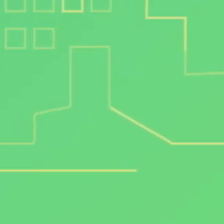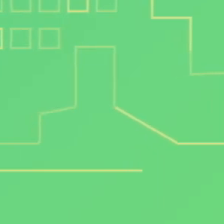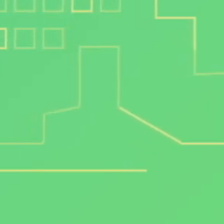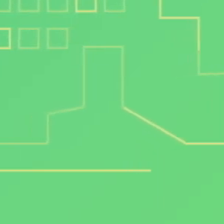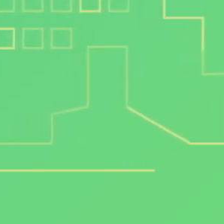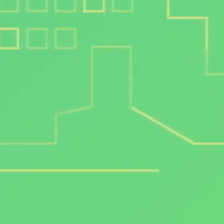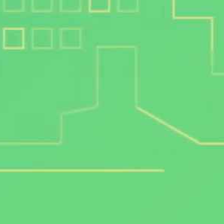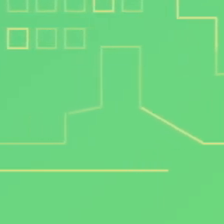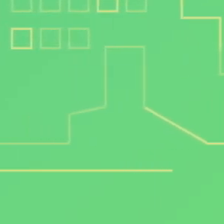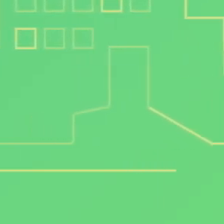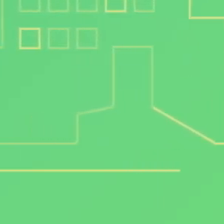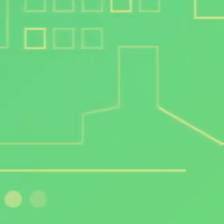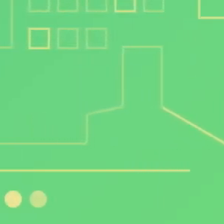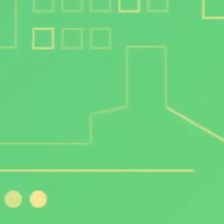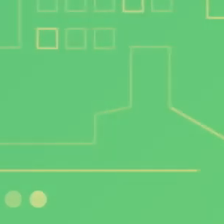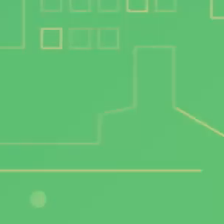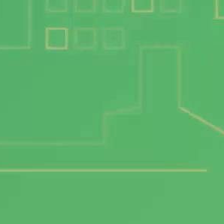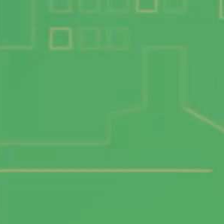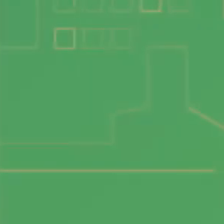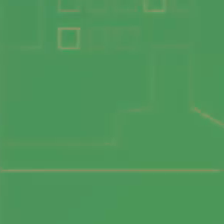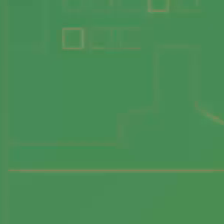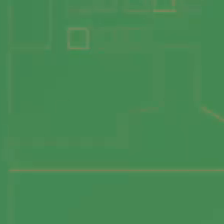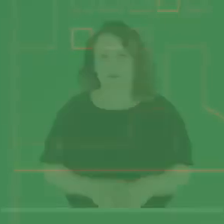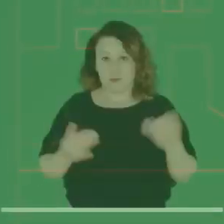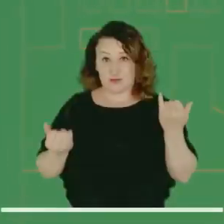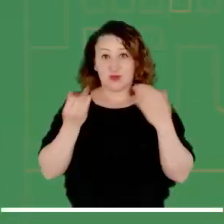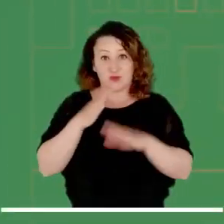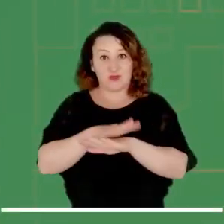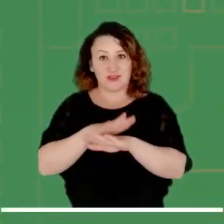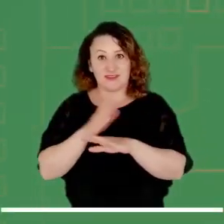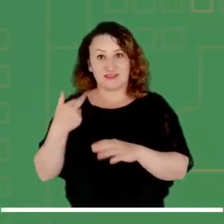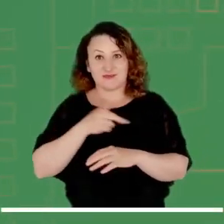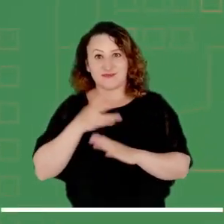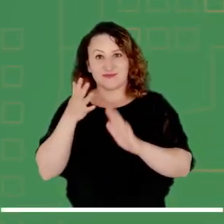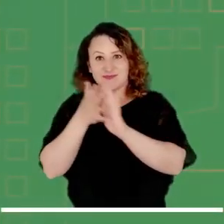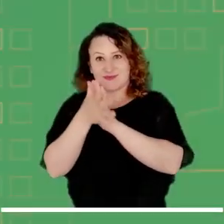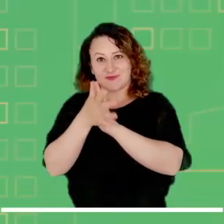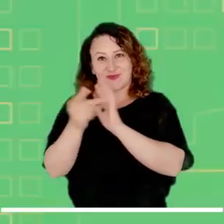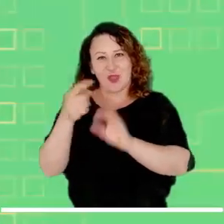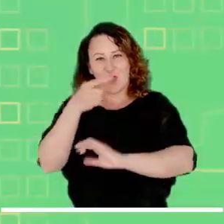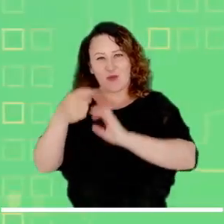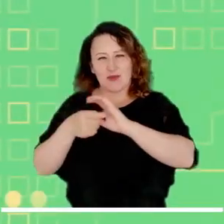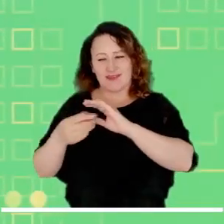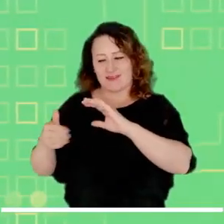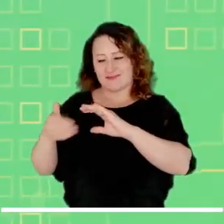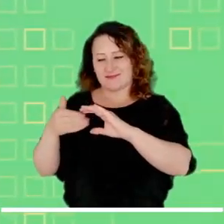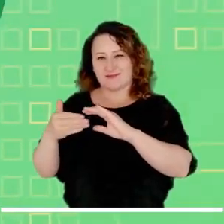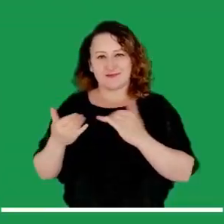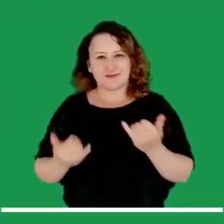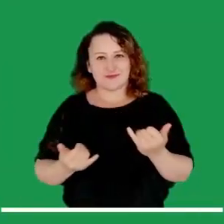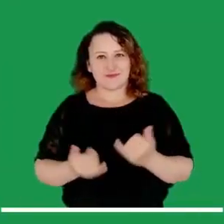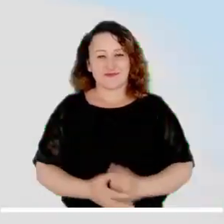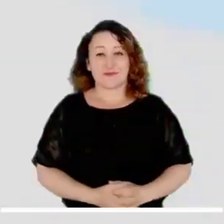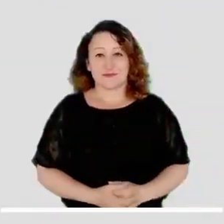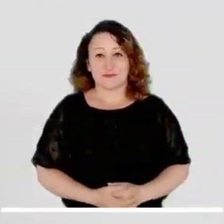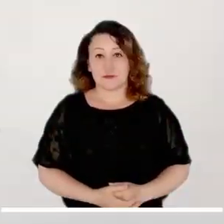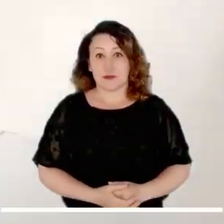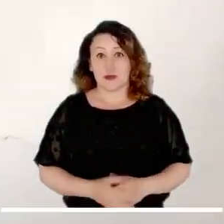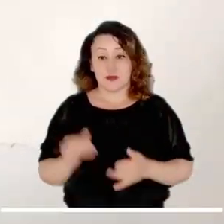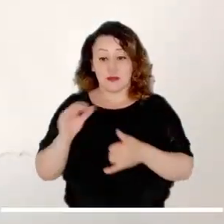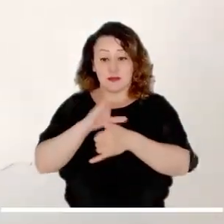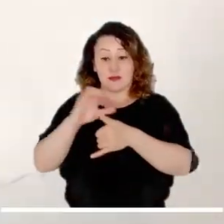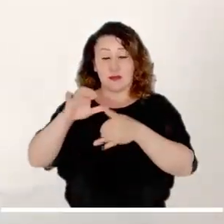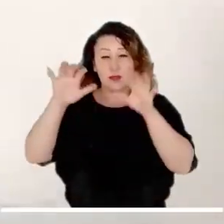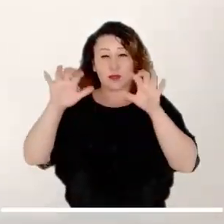Llega la tarde y nosotros volvemos con ustedes para presentarles la más reciente información meteorológica. Las lluvias